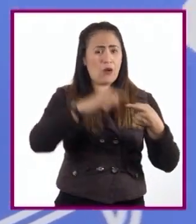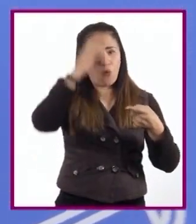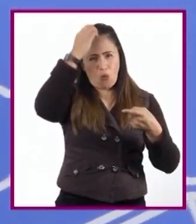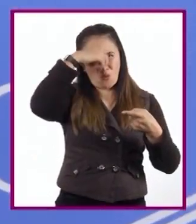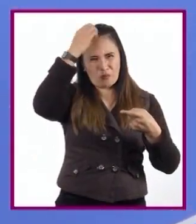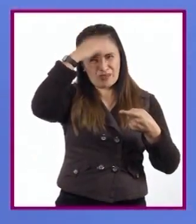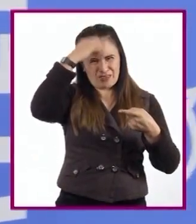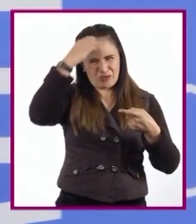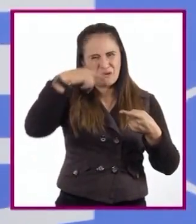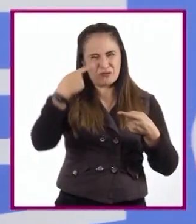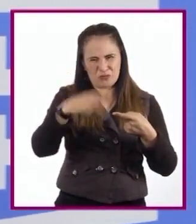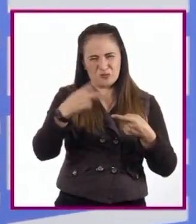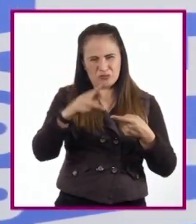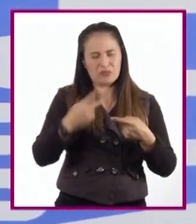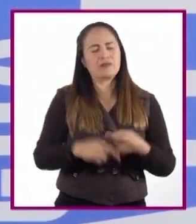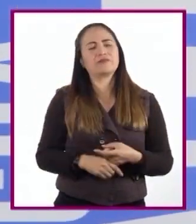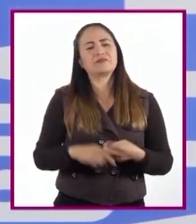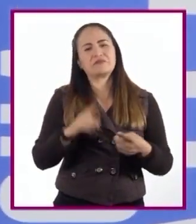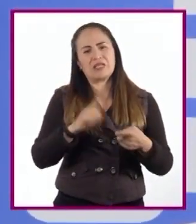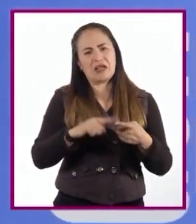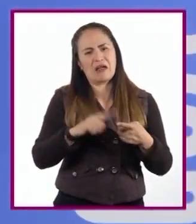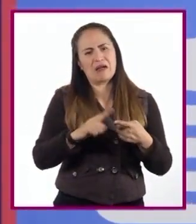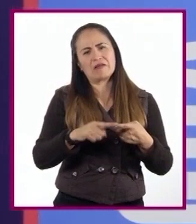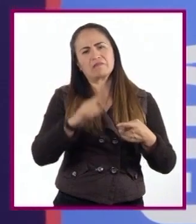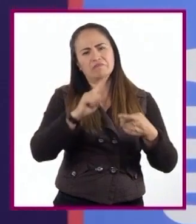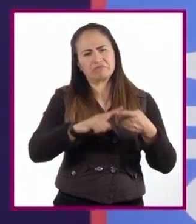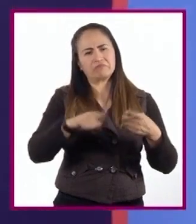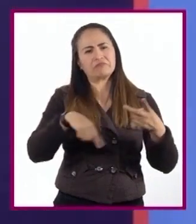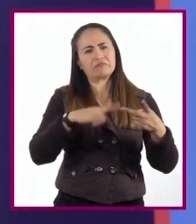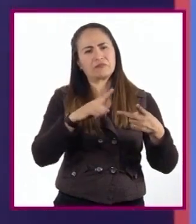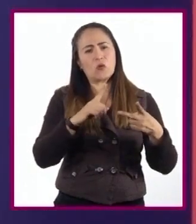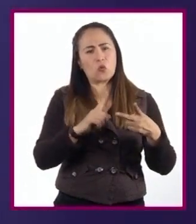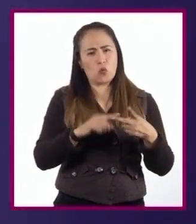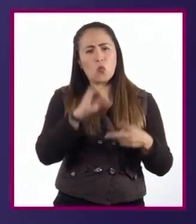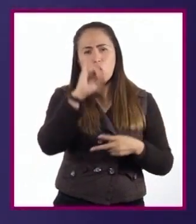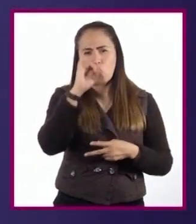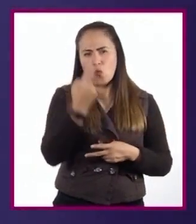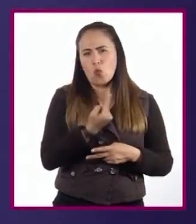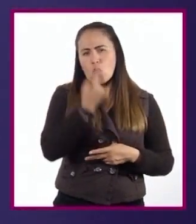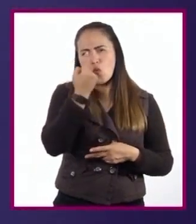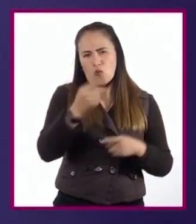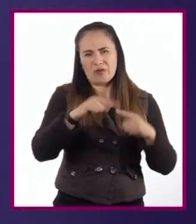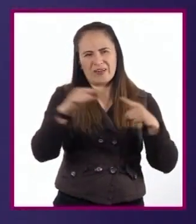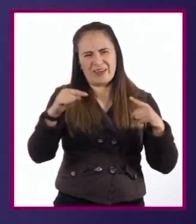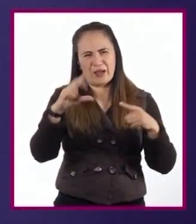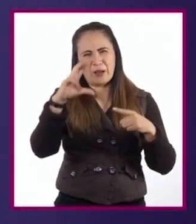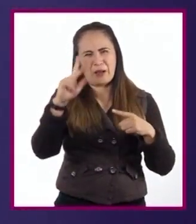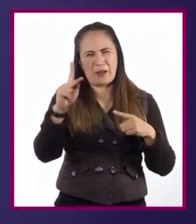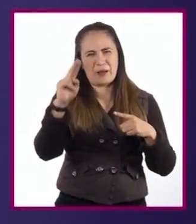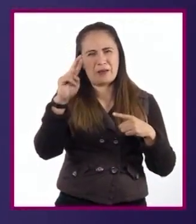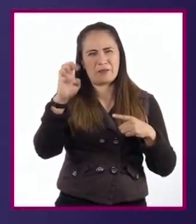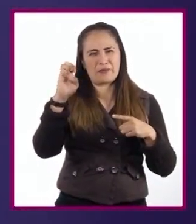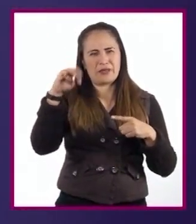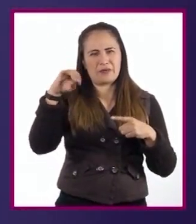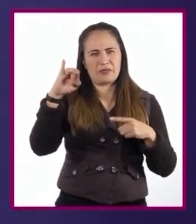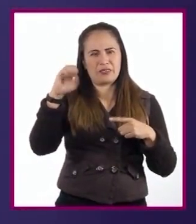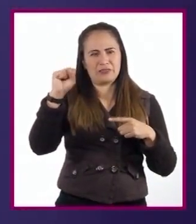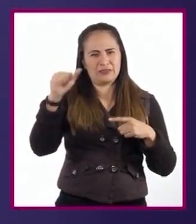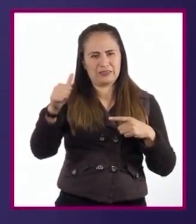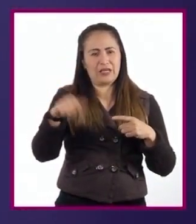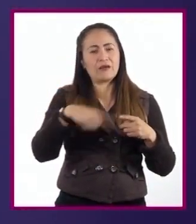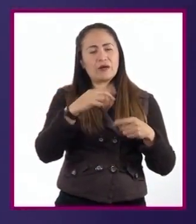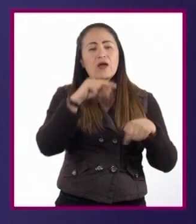la argumentación se sustenta con al menos una de las premisas, ya que se menciona a un doctor